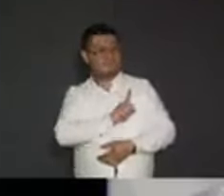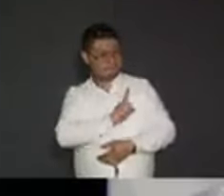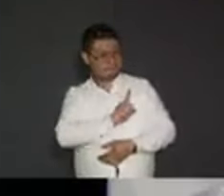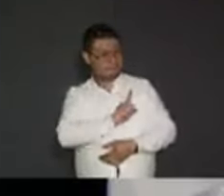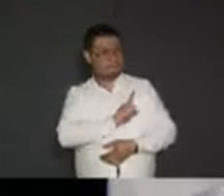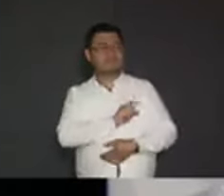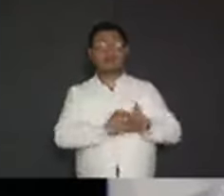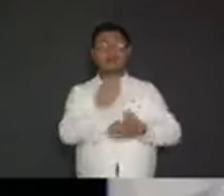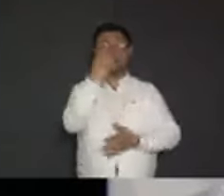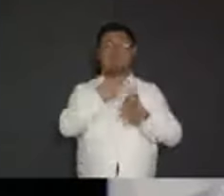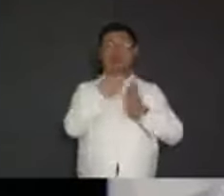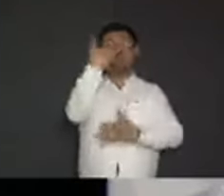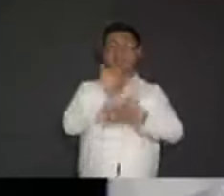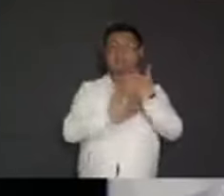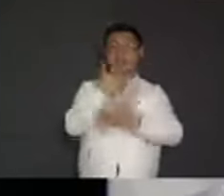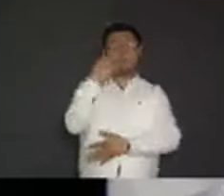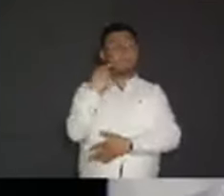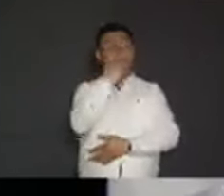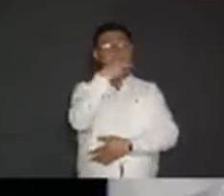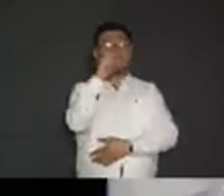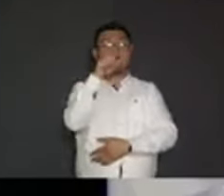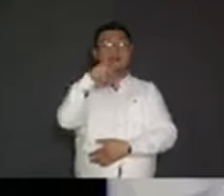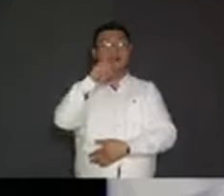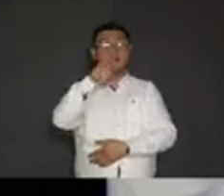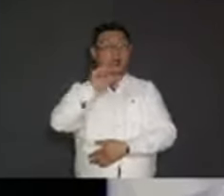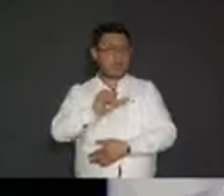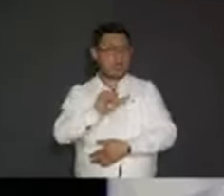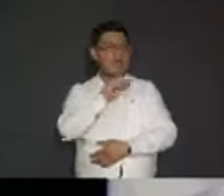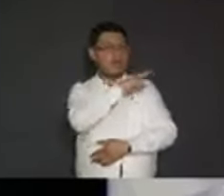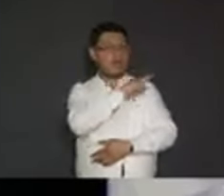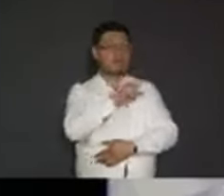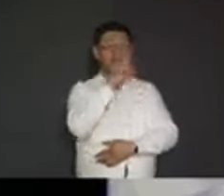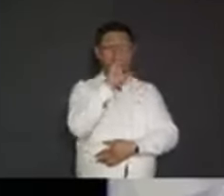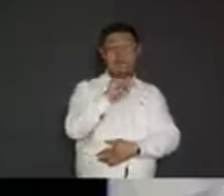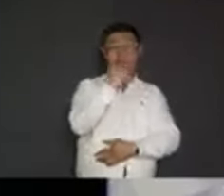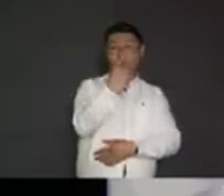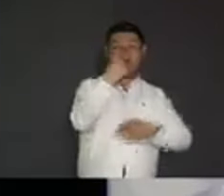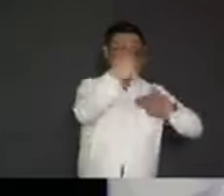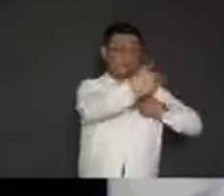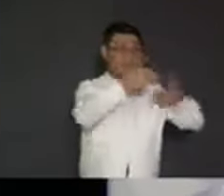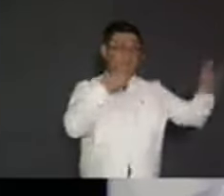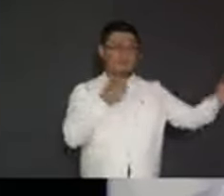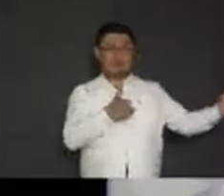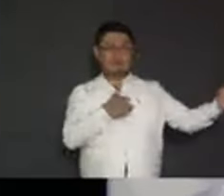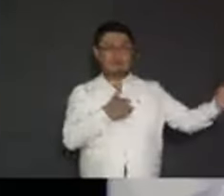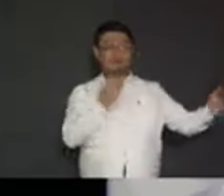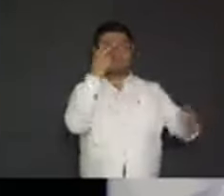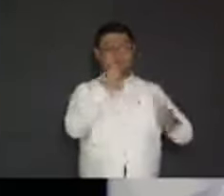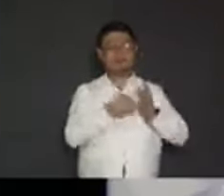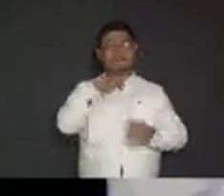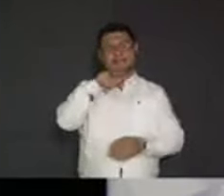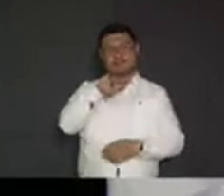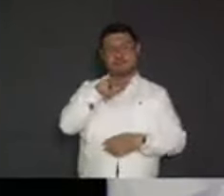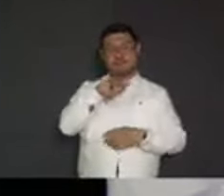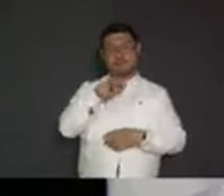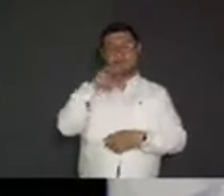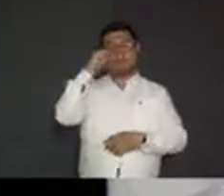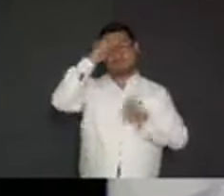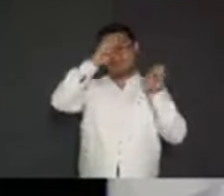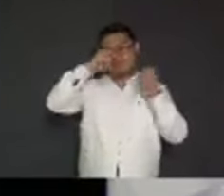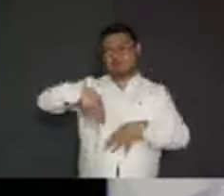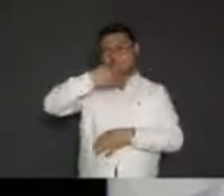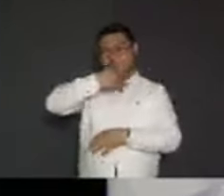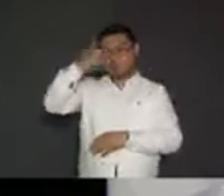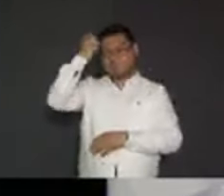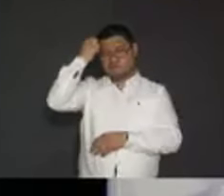se compró en Panamá un rancho de 91 hectáreas. En 2018, después de perder la elección por segunda ocasión a la gobernatura,